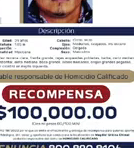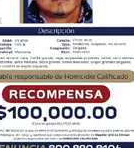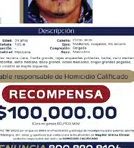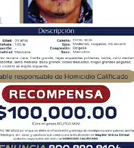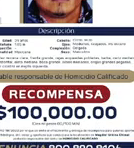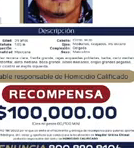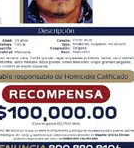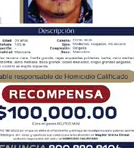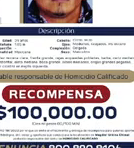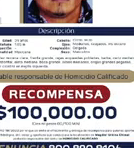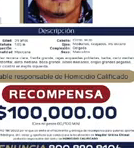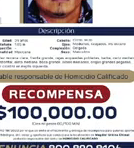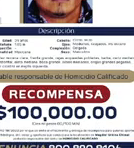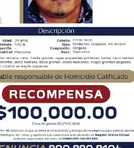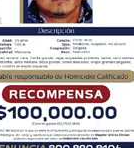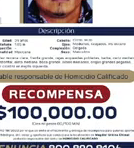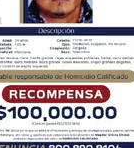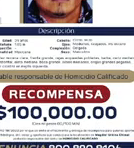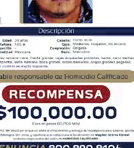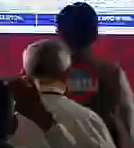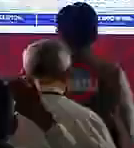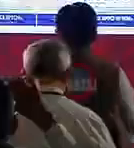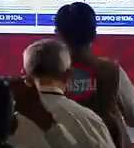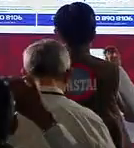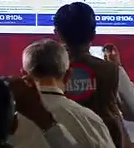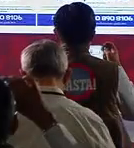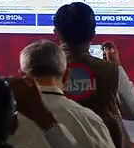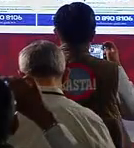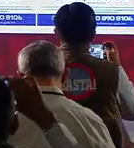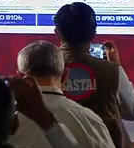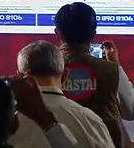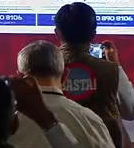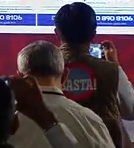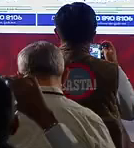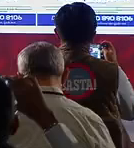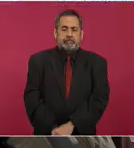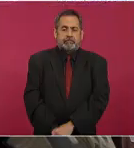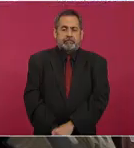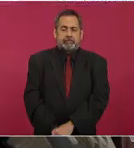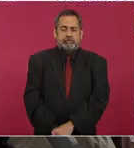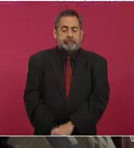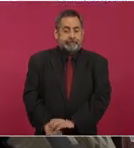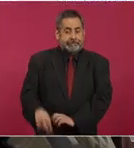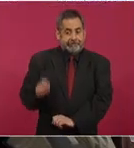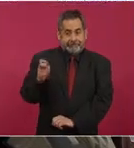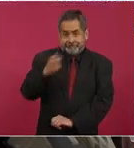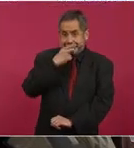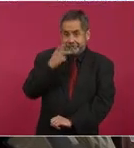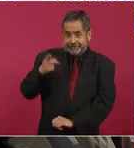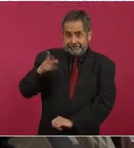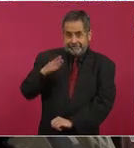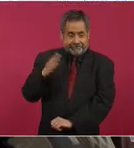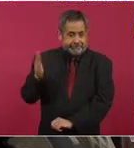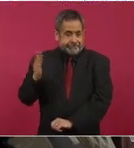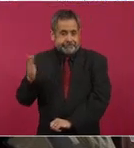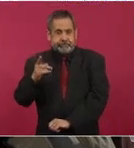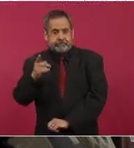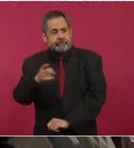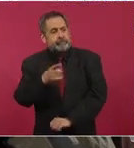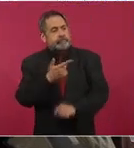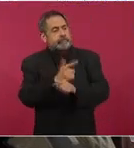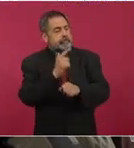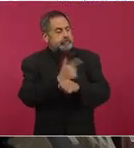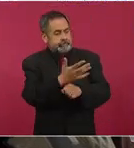Gerardo Sánchez. Él es el que contrata el taxi y es donde recogen a Carlos Gerardo para que cometa el